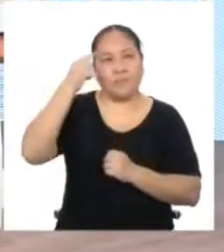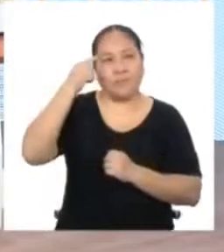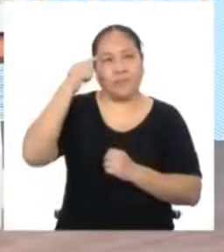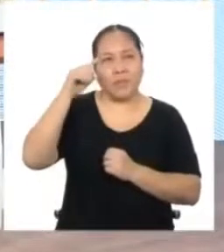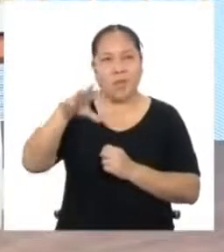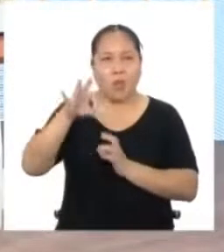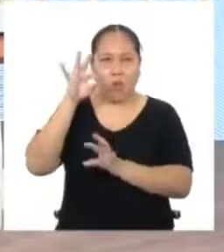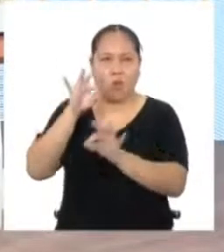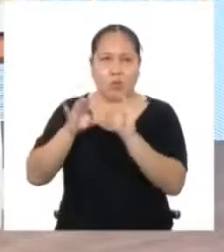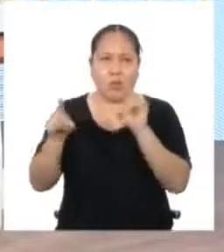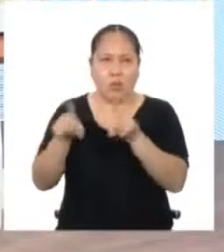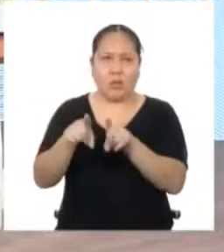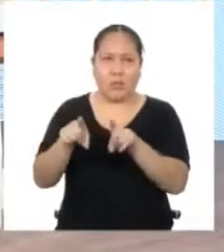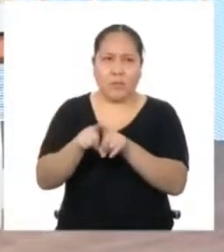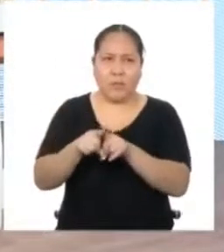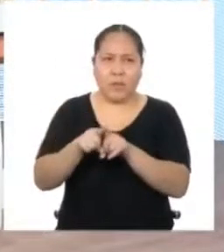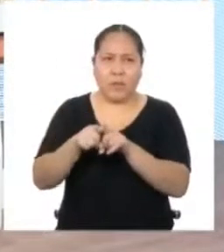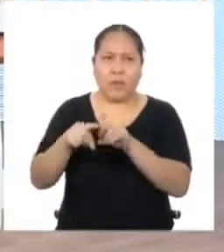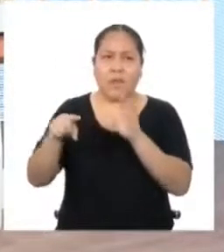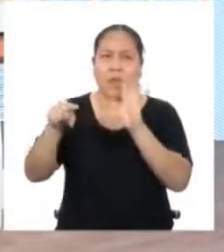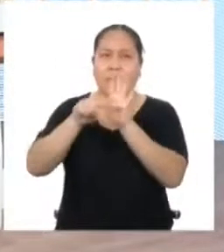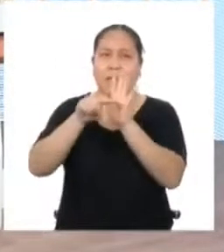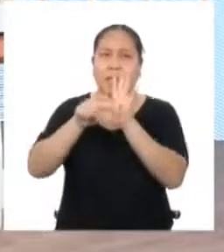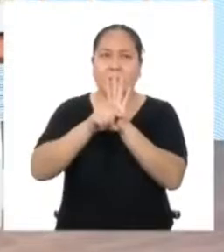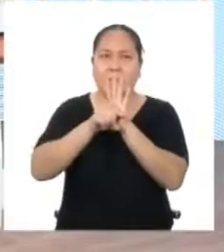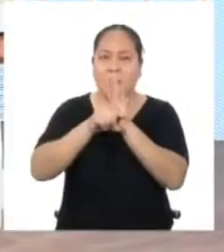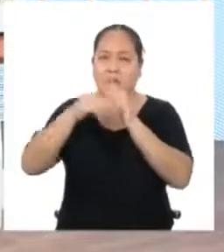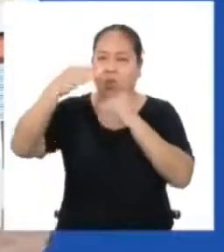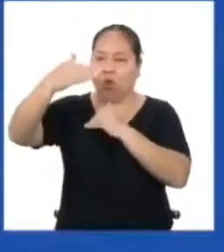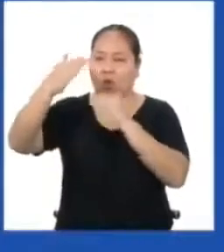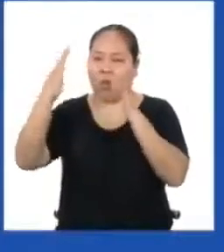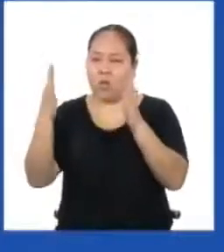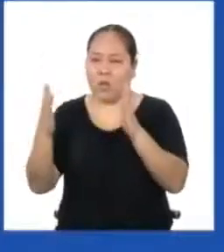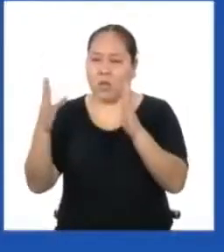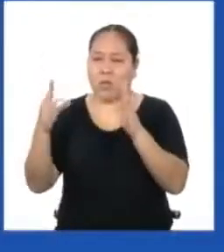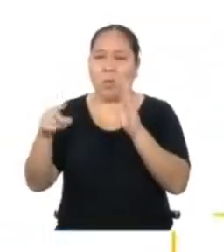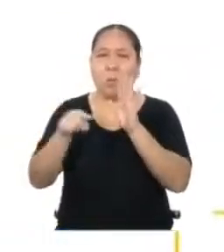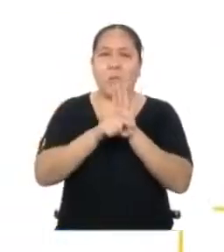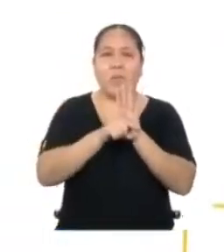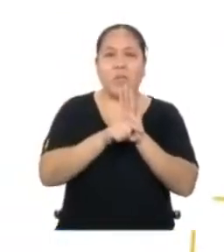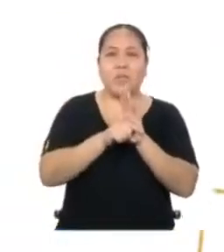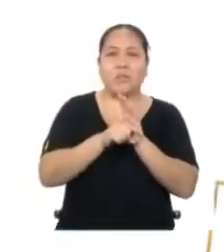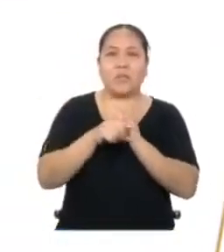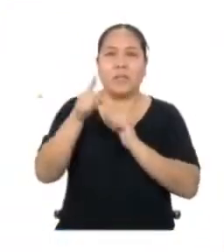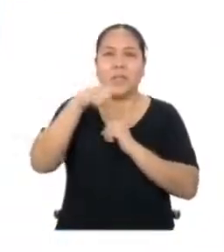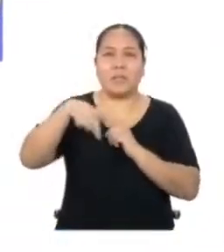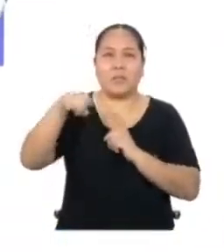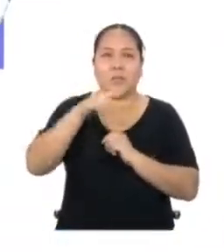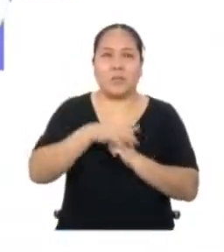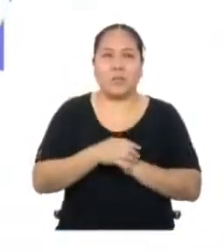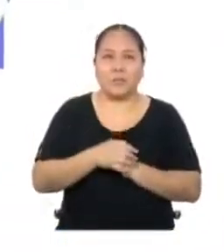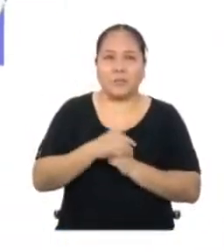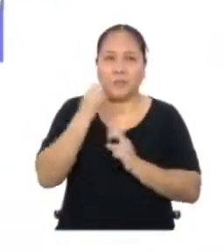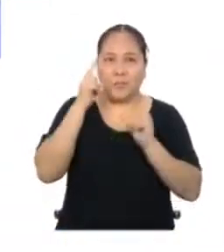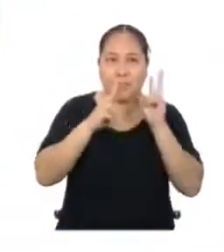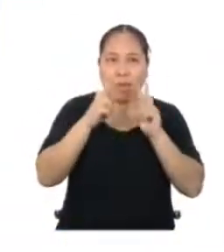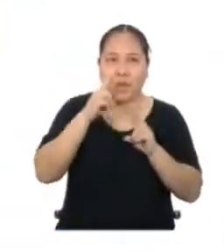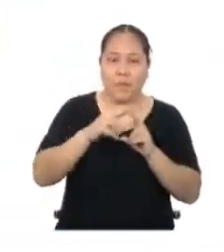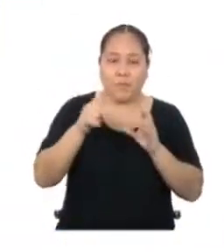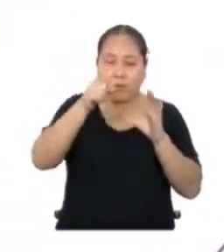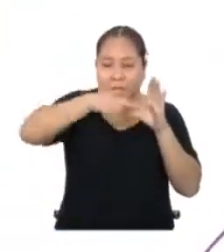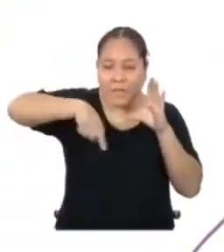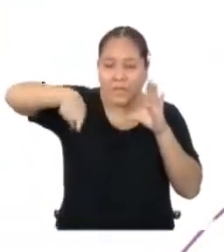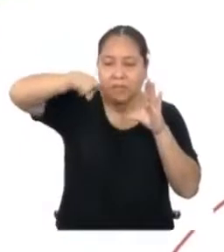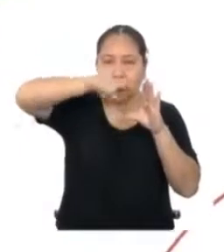encontrarla también Restando el área del círculo al área del cuadrado Entonces calculemos primero el área del